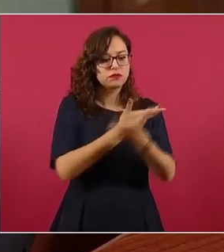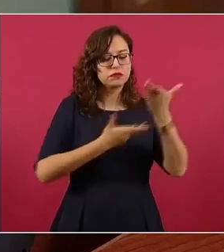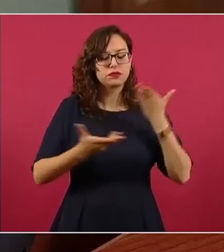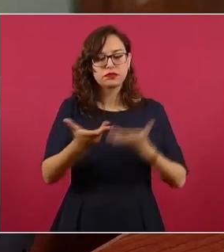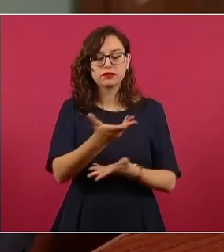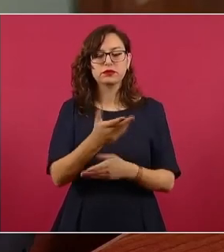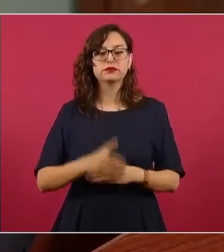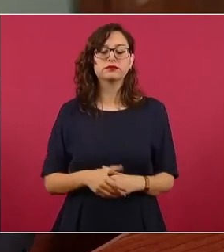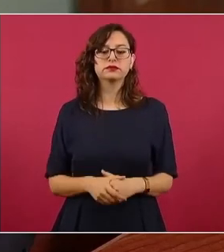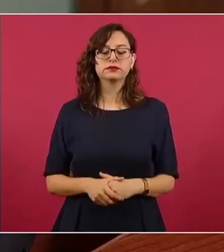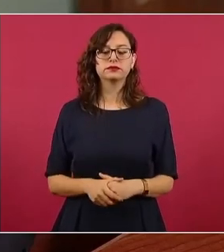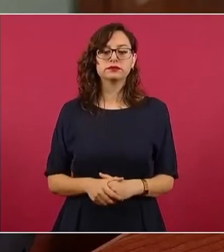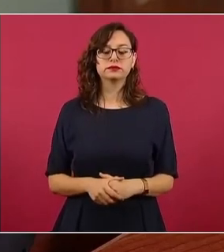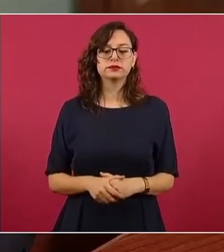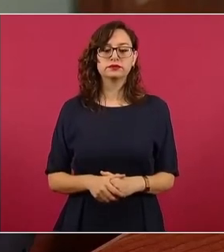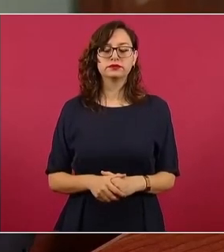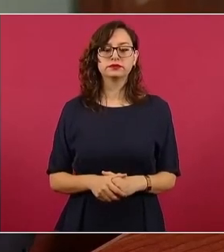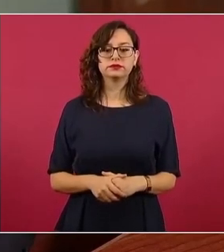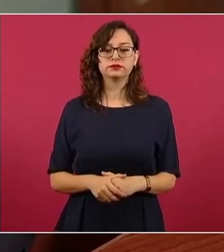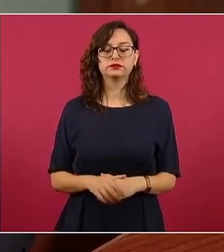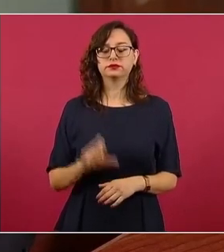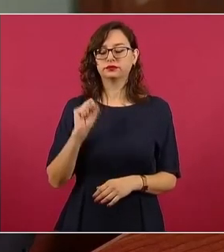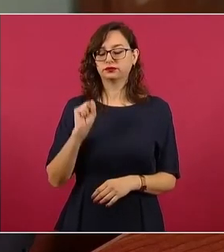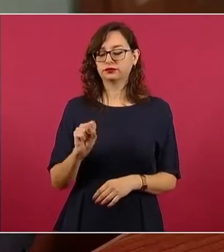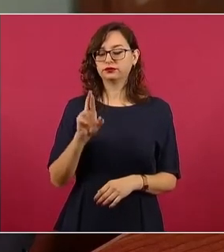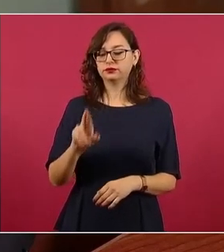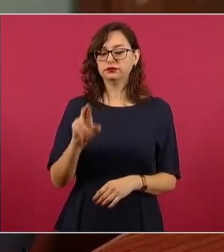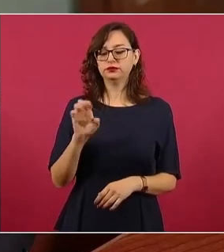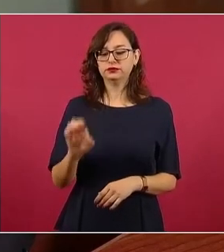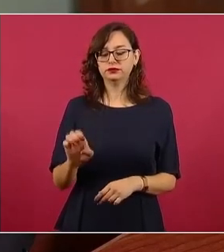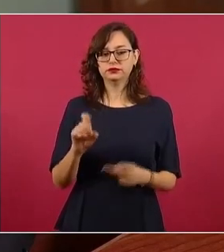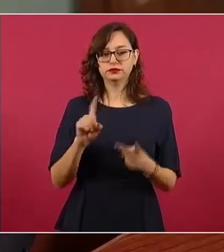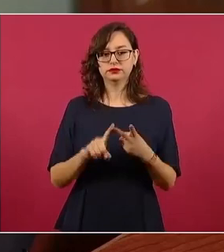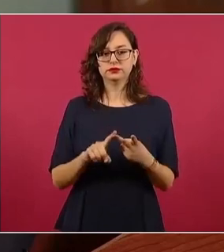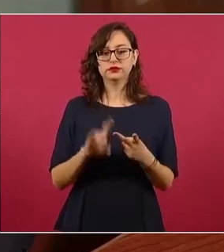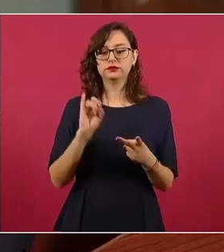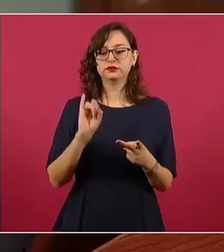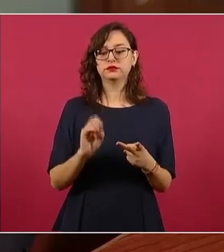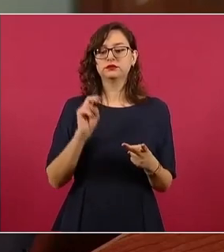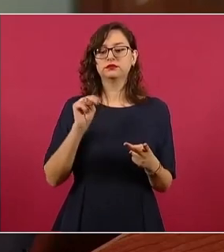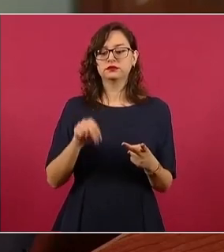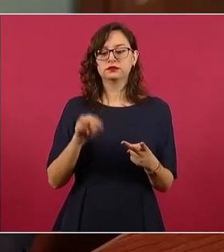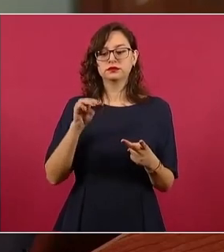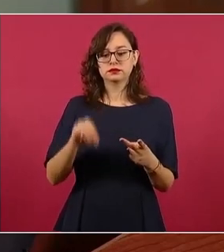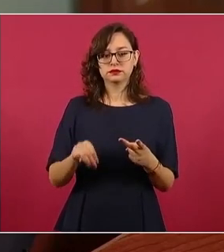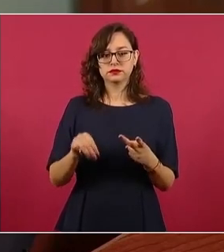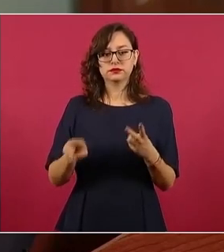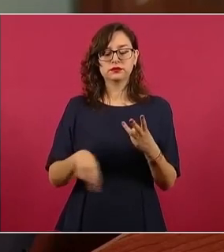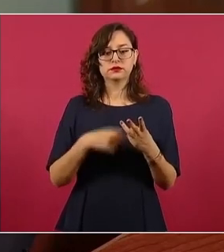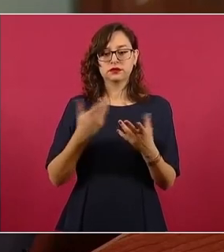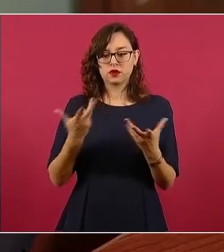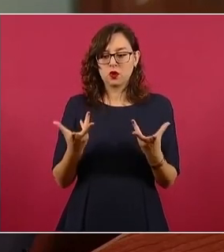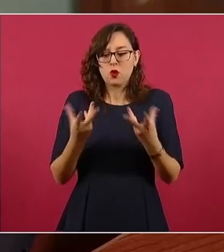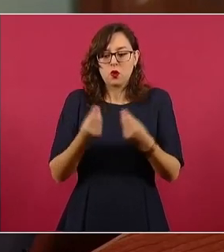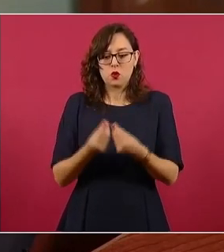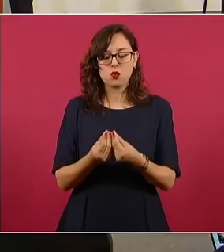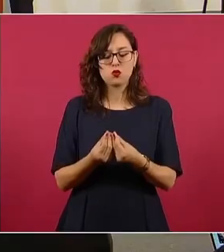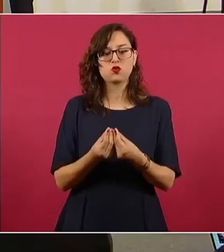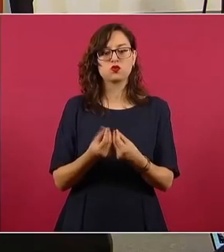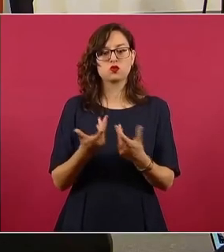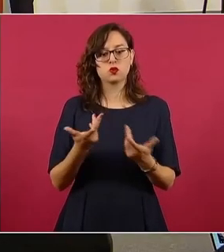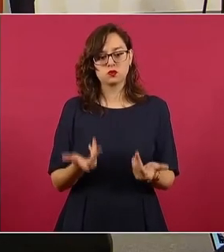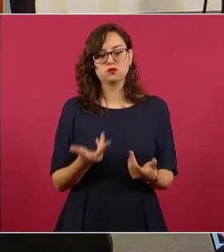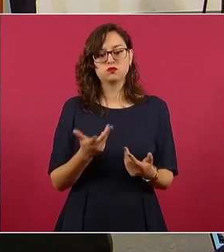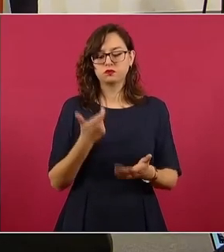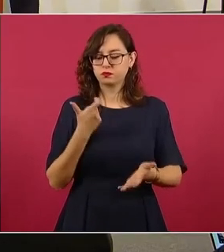En coordinación con la Secretaría de Relaciones Exteriores, el Instituto Nacional de Migración realiza acciones para cubrir los